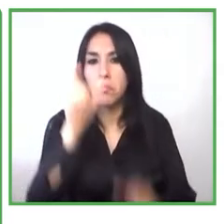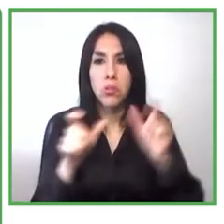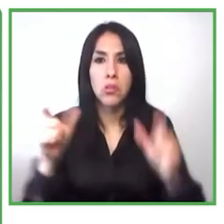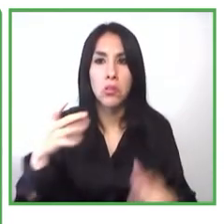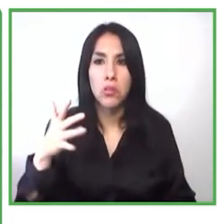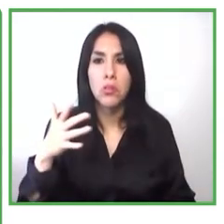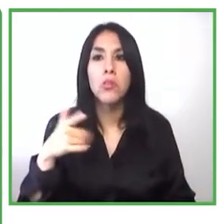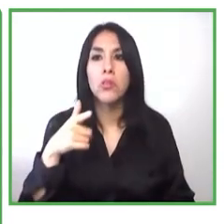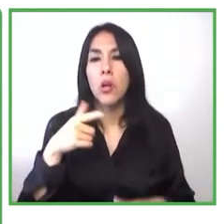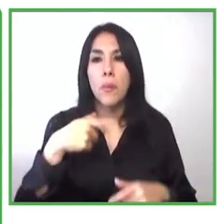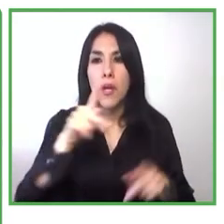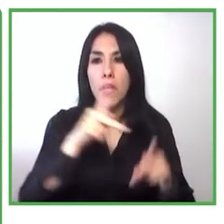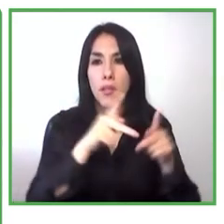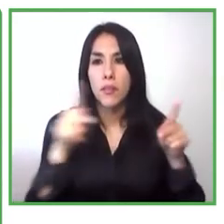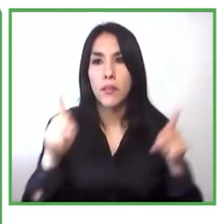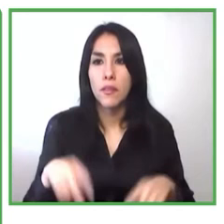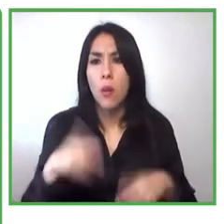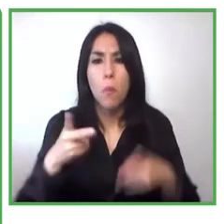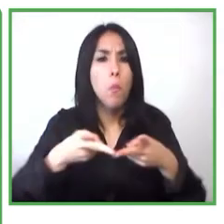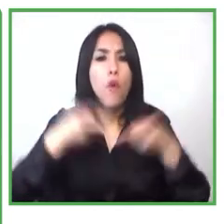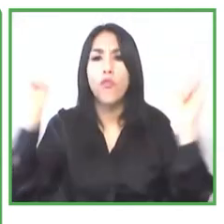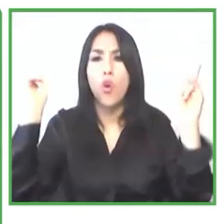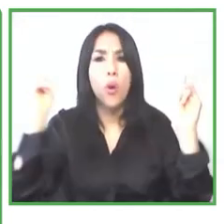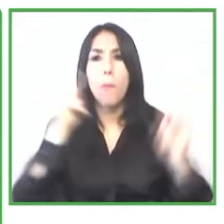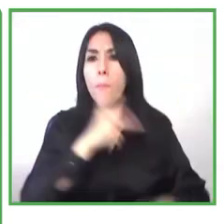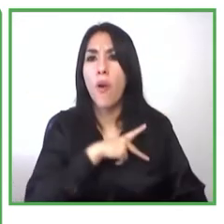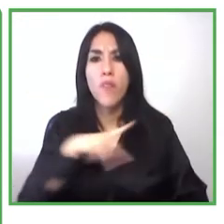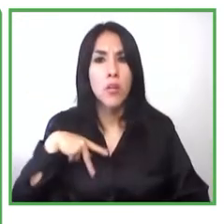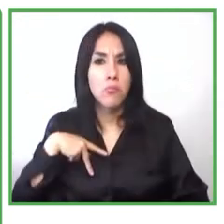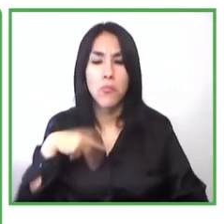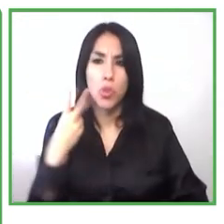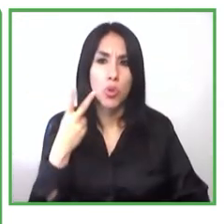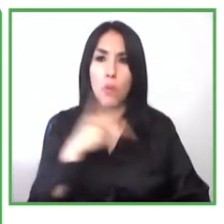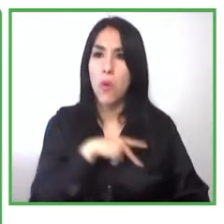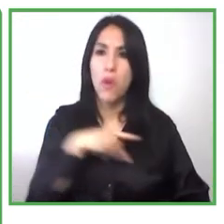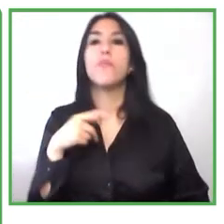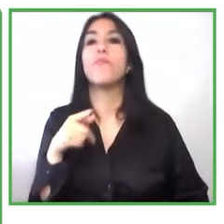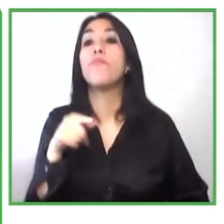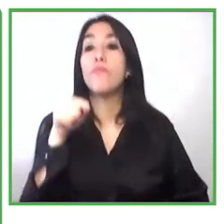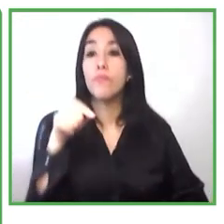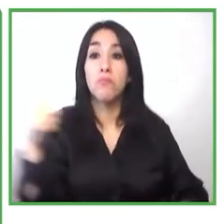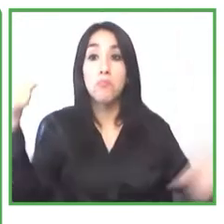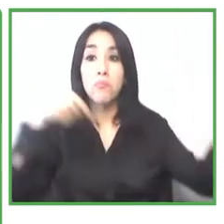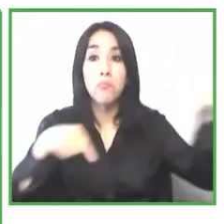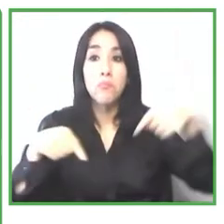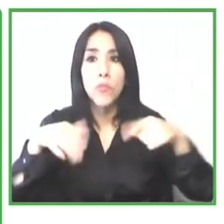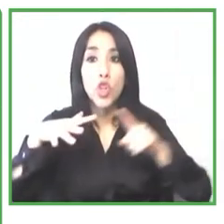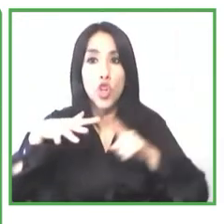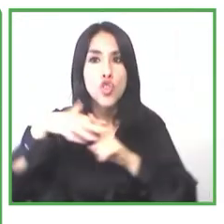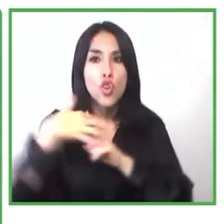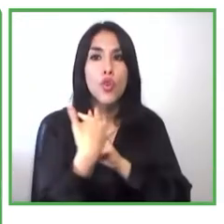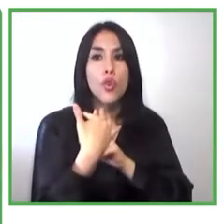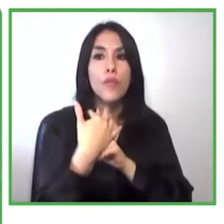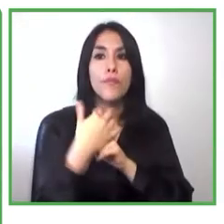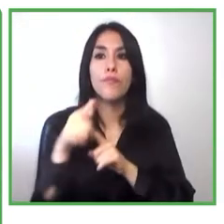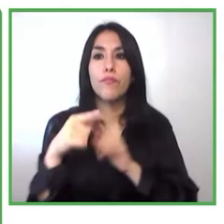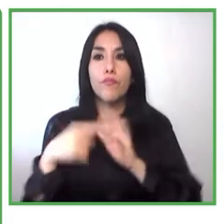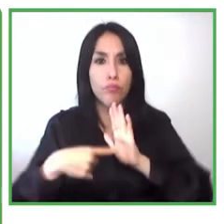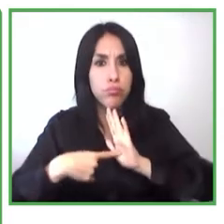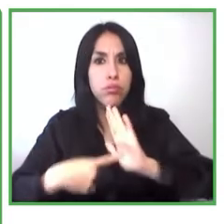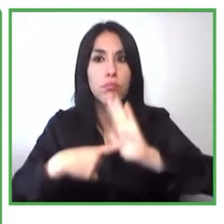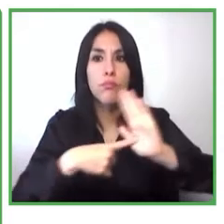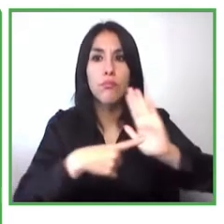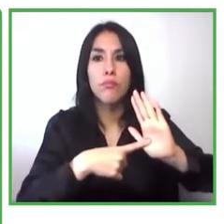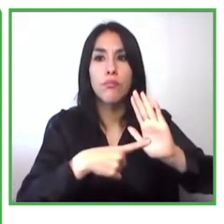y ahí mostramos distintos casos y herramientas fue súper crecedor y también desarrollamos talleres de co-creación